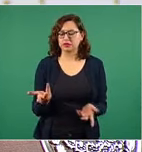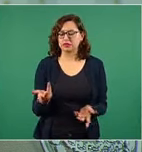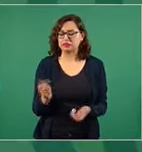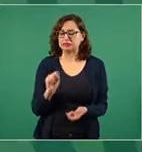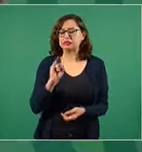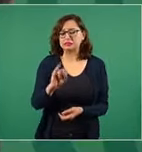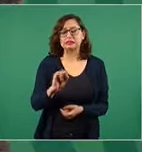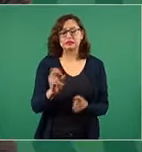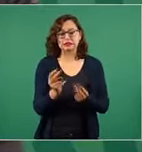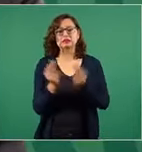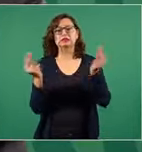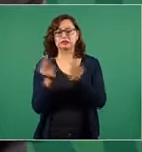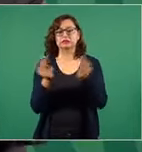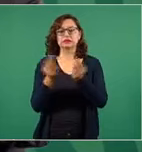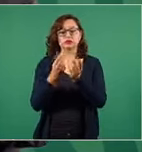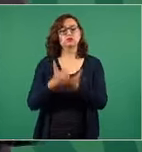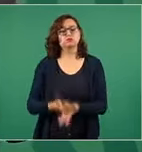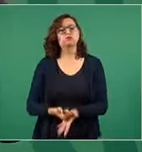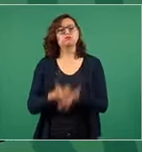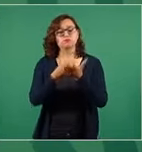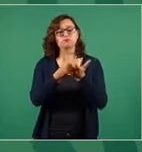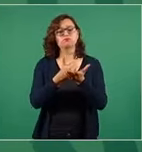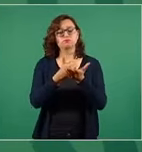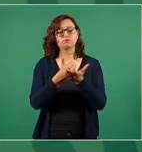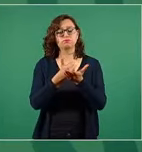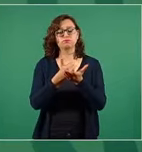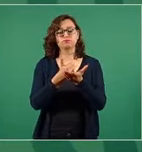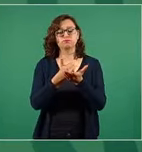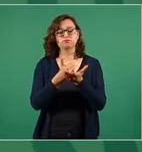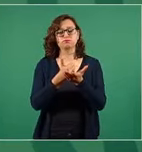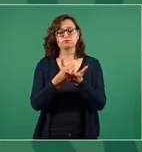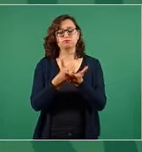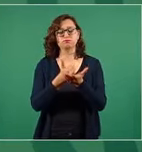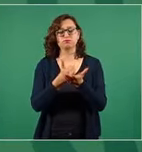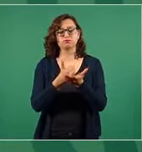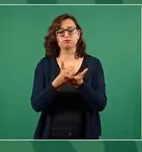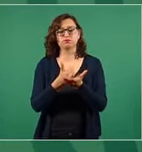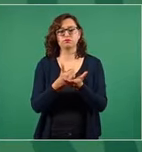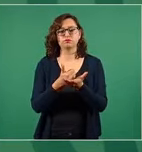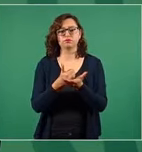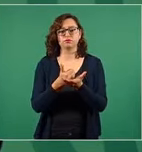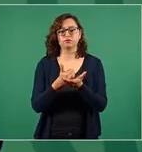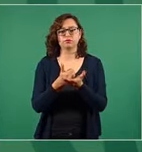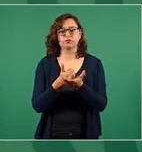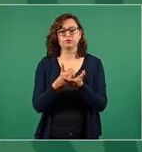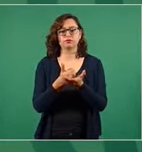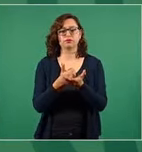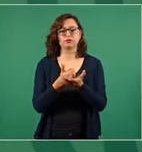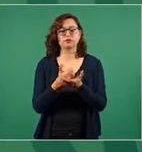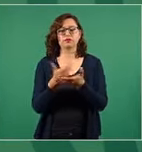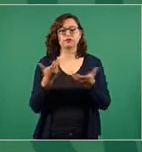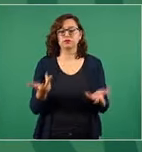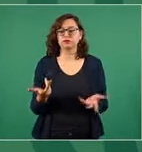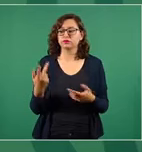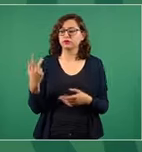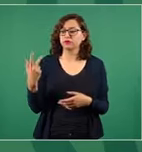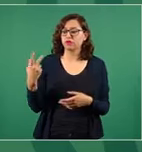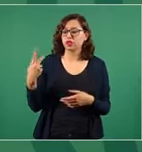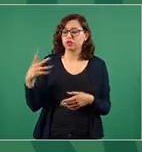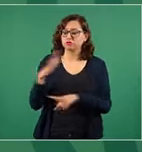a fortalecer los valores